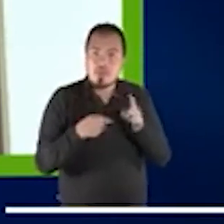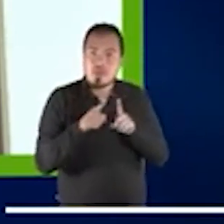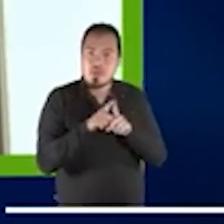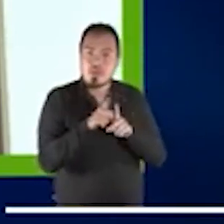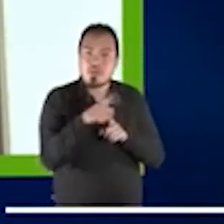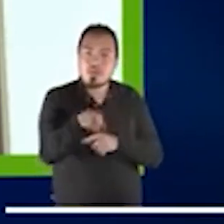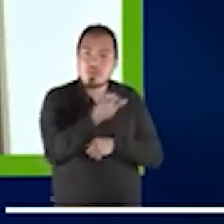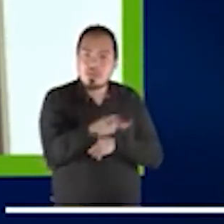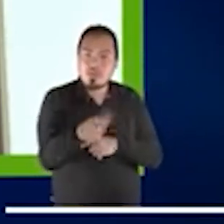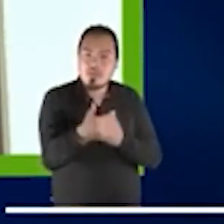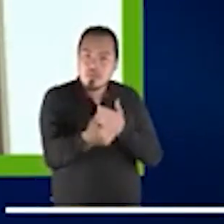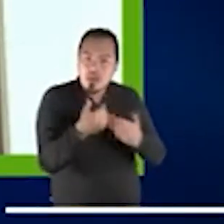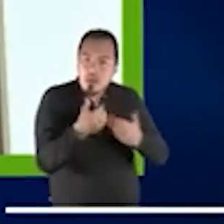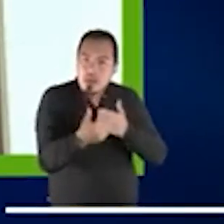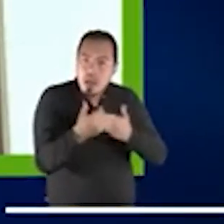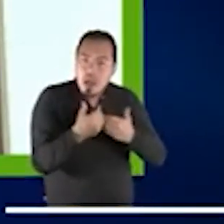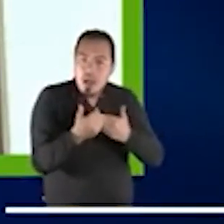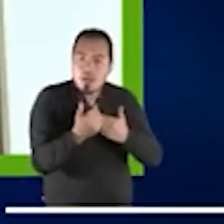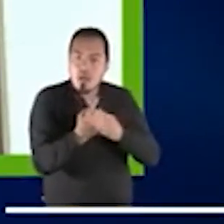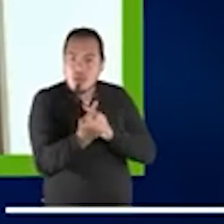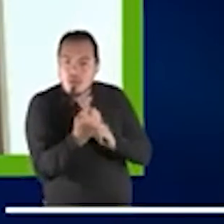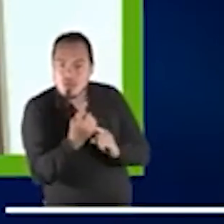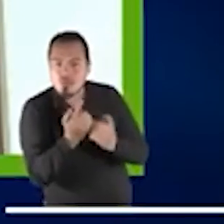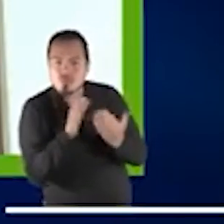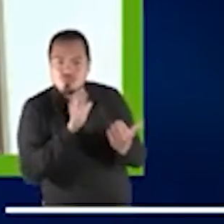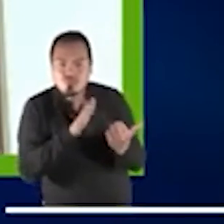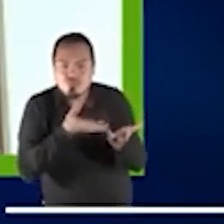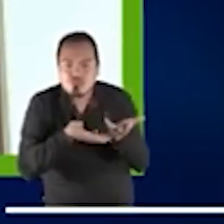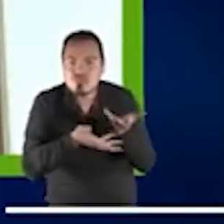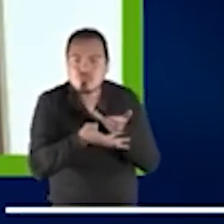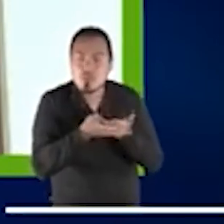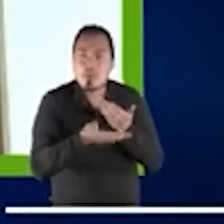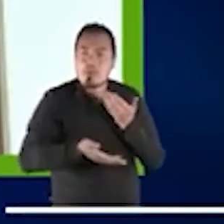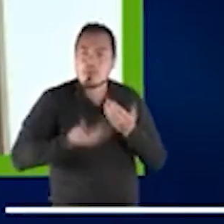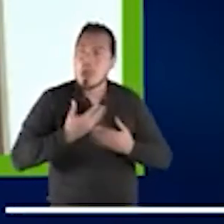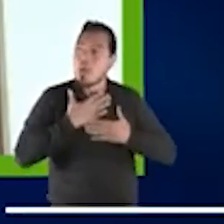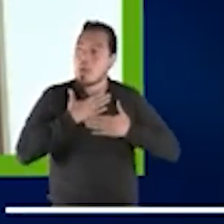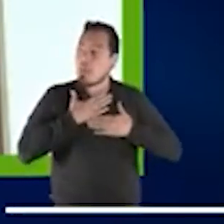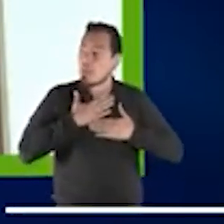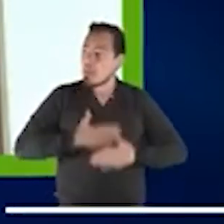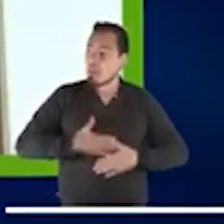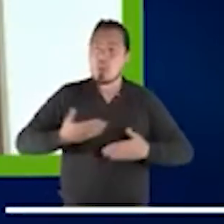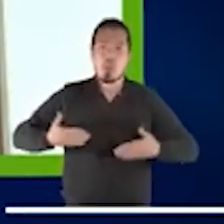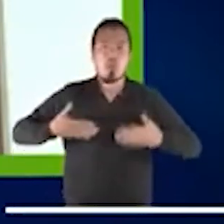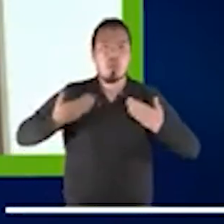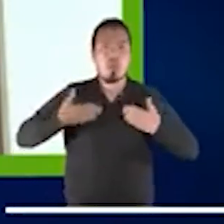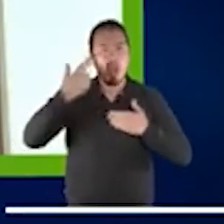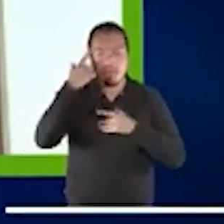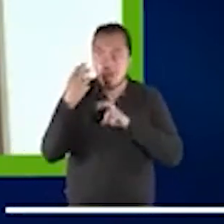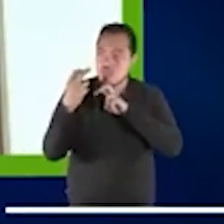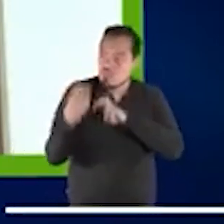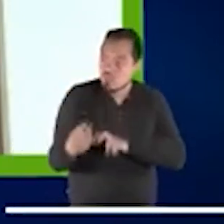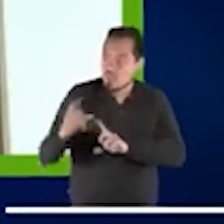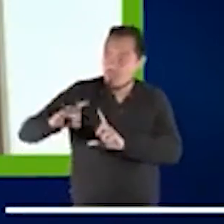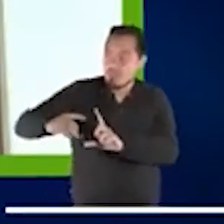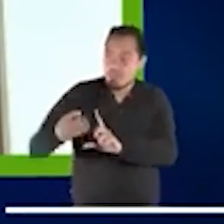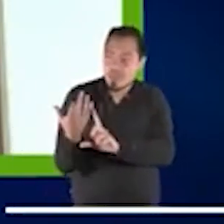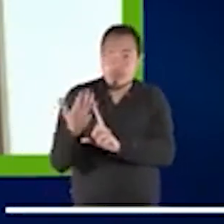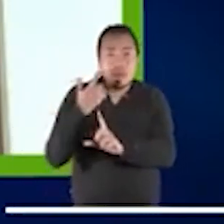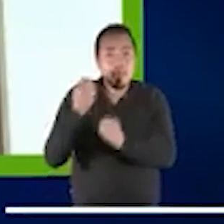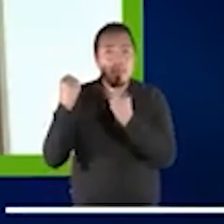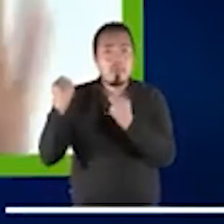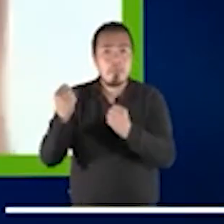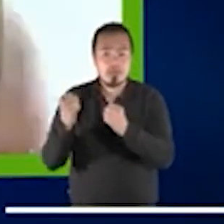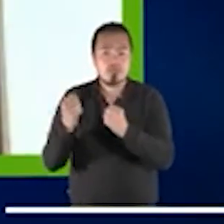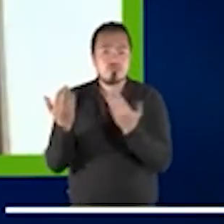sienten más confortables con encuentros en línea, sí, ahora podemos decir que podemos dar este tipo de servicio.